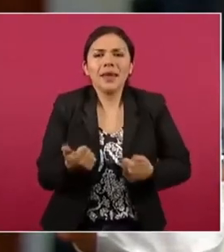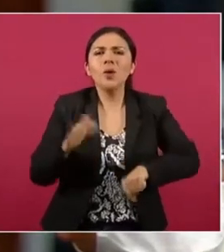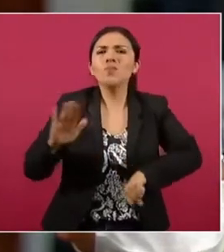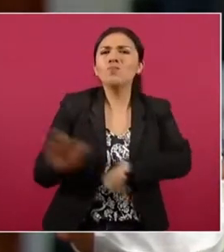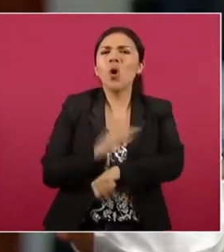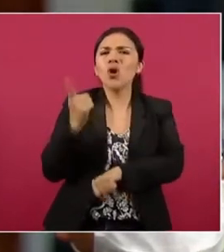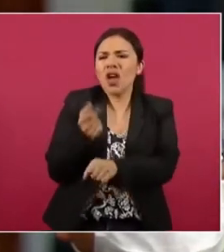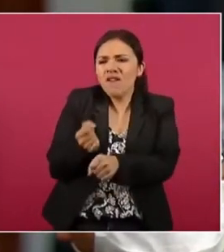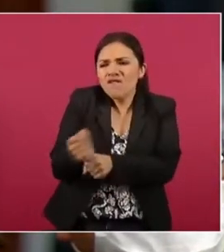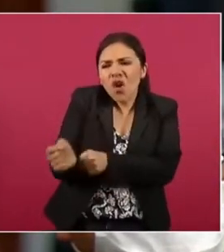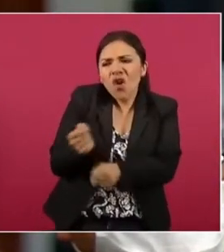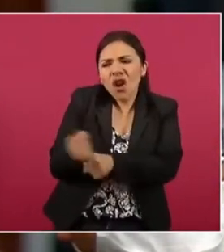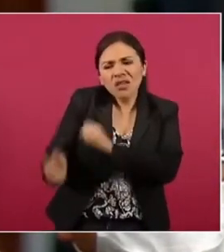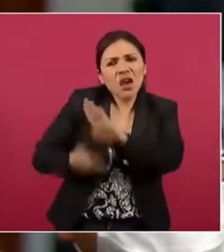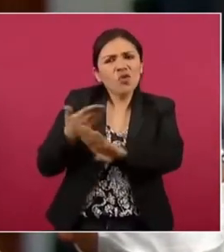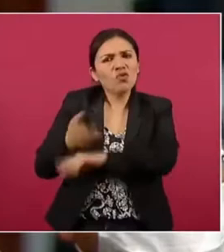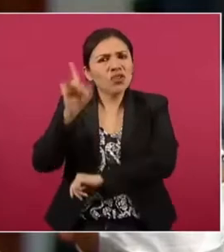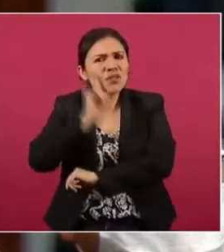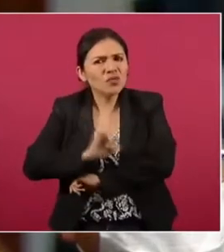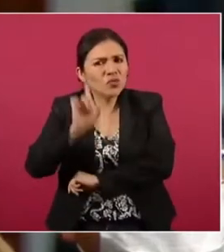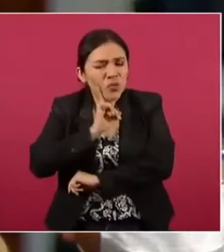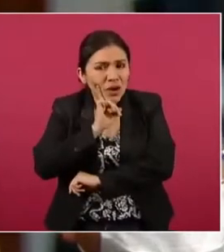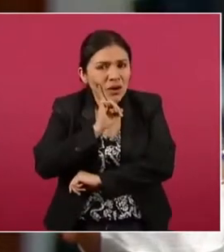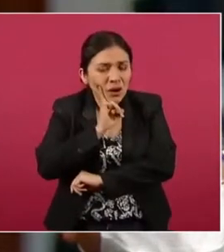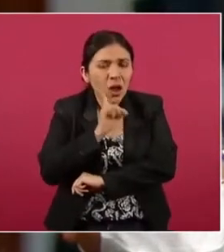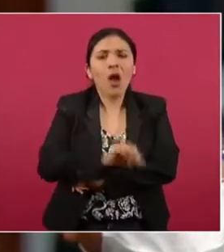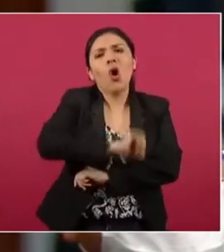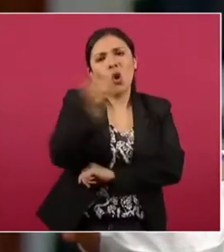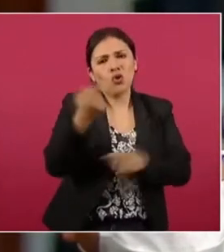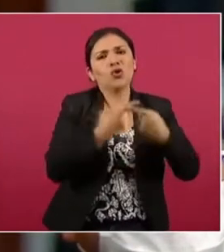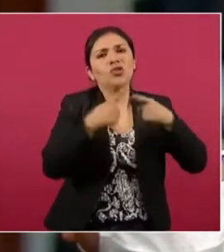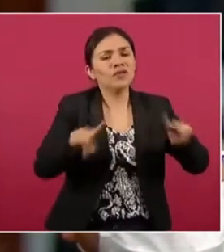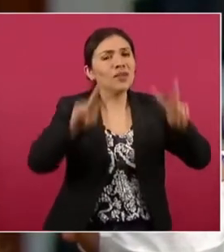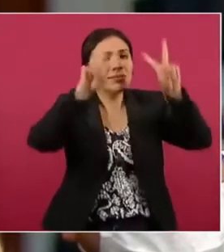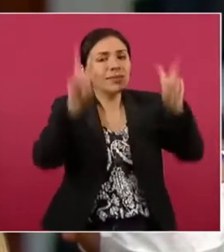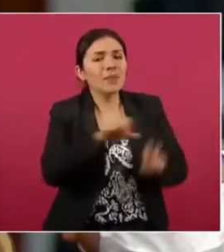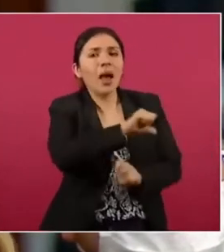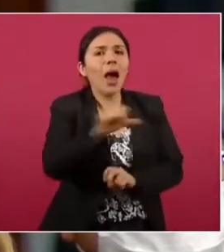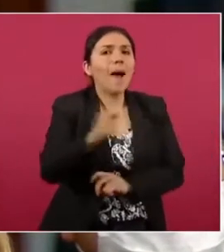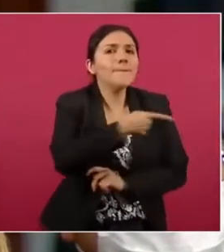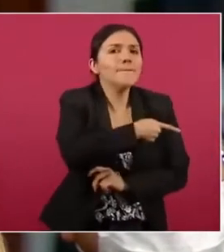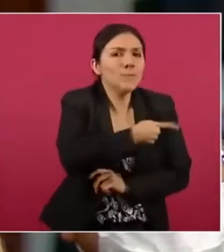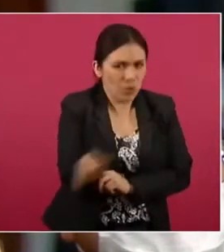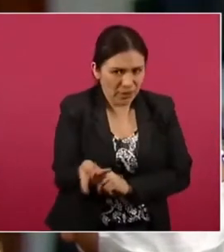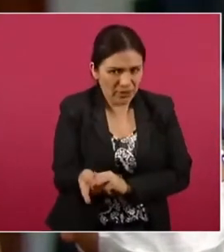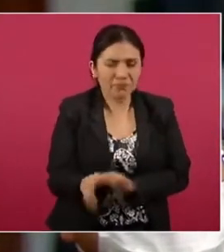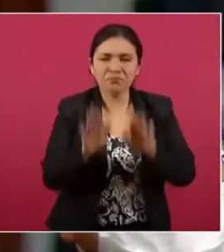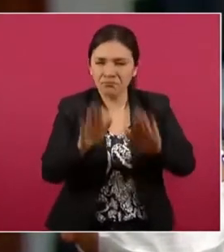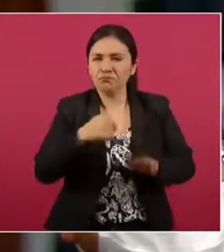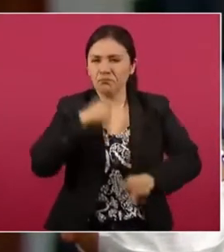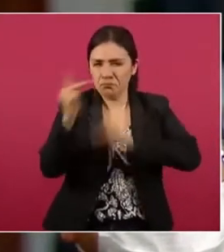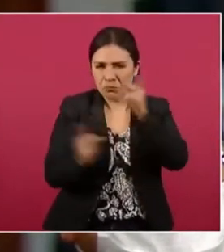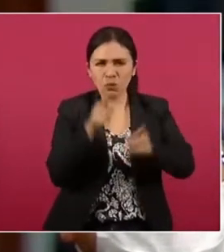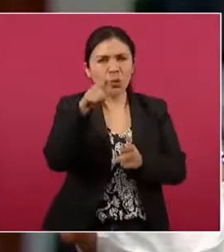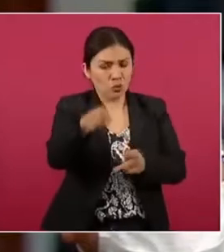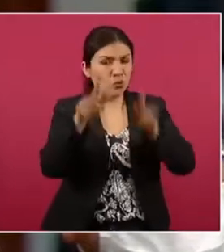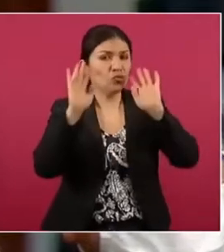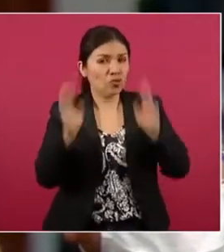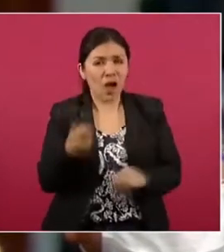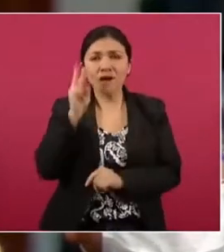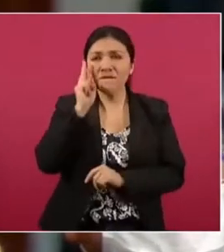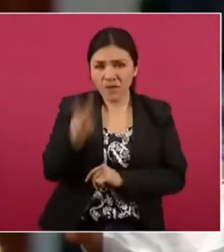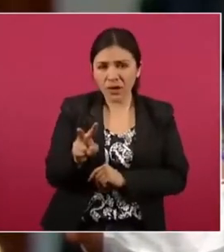violencia en contra de las mujeres y entender las causas que tienen que ver con asuntos de pobreza. Preguntarle de nuevo, presidente, si usted ha visto